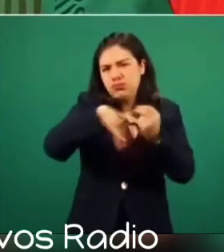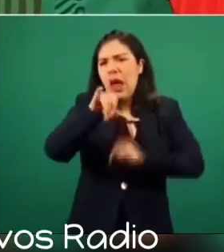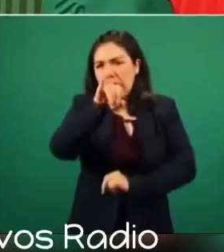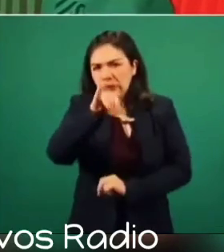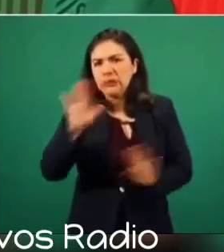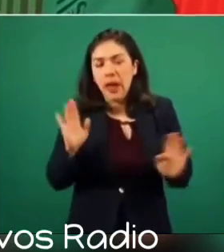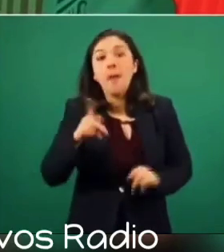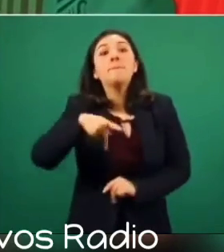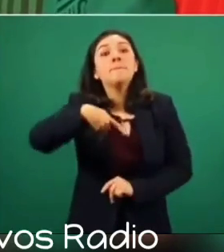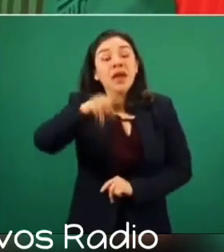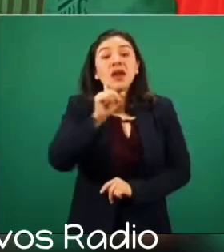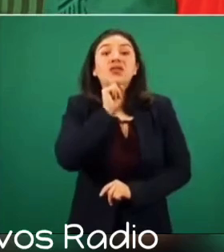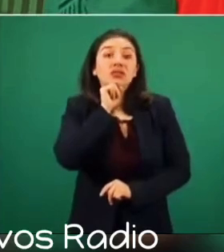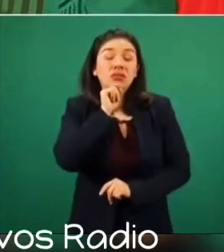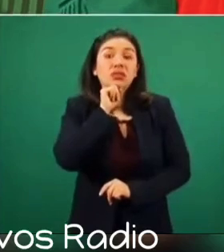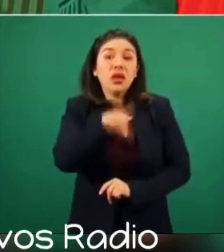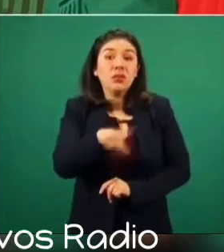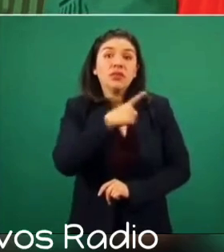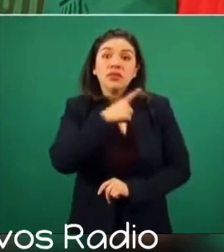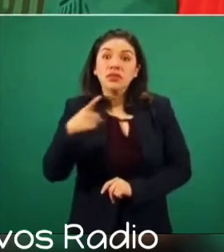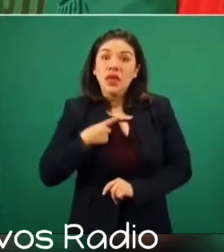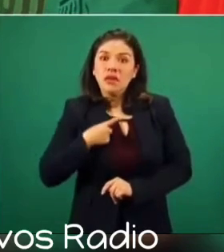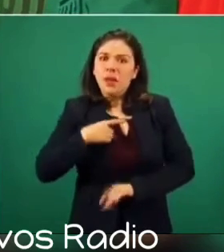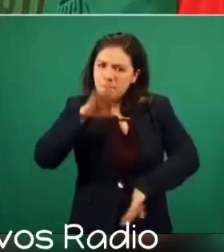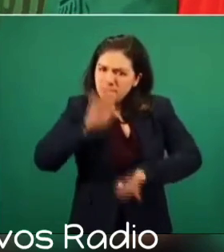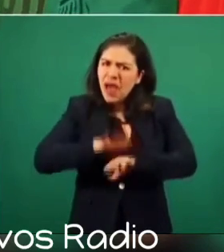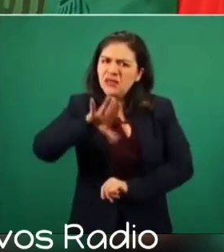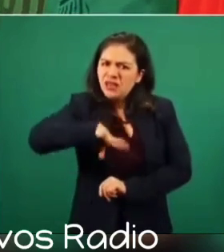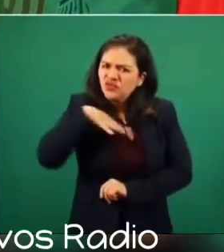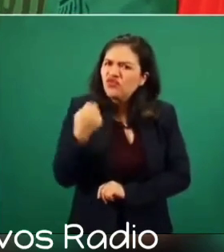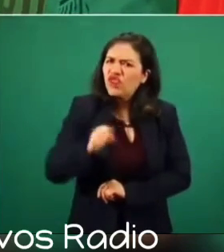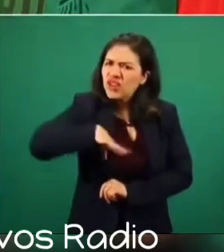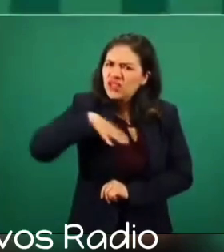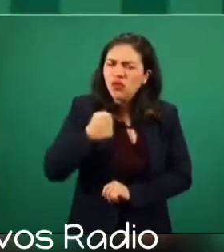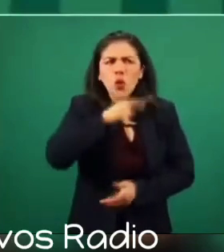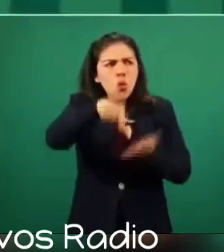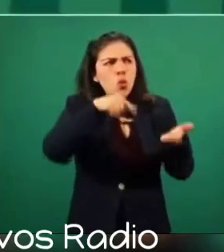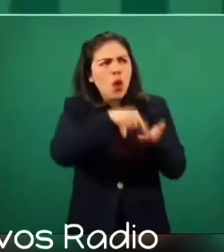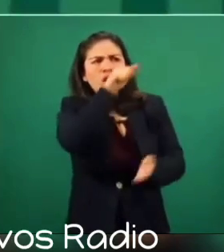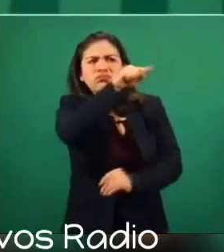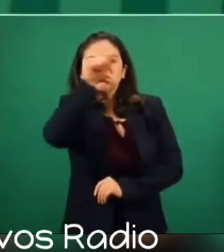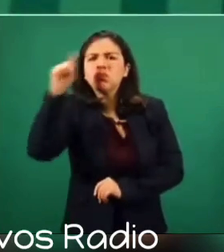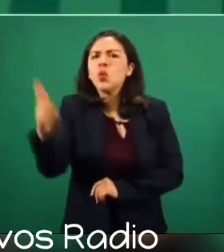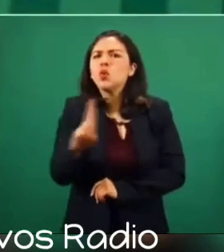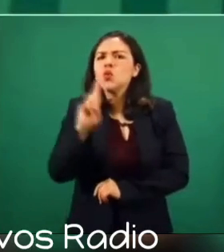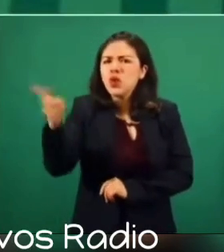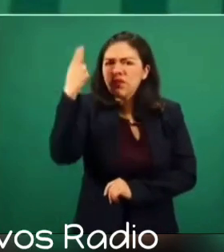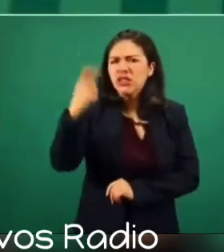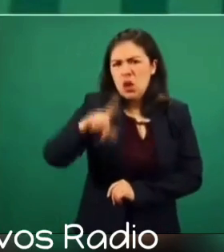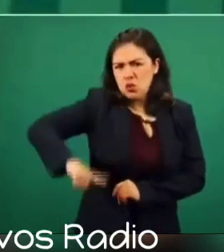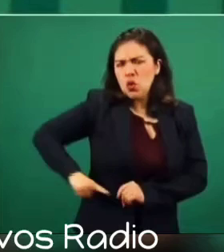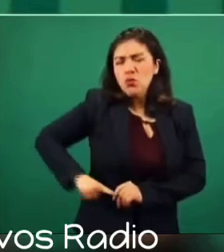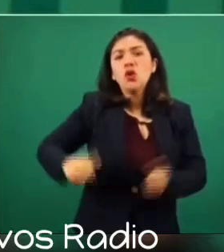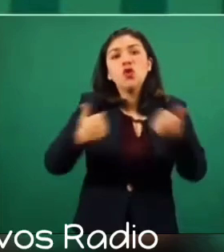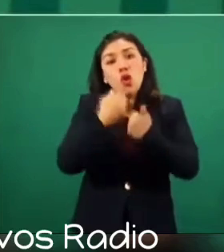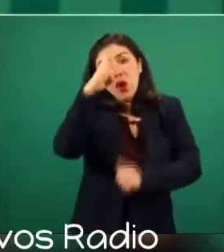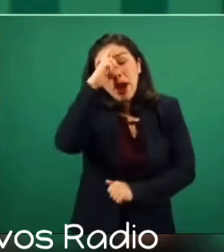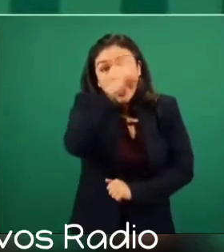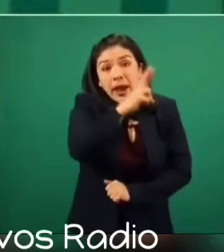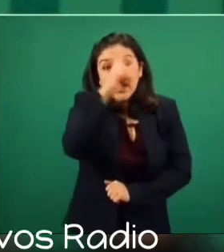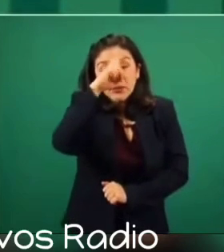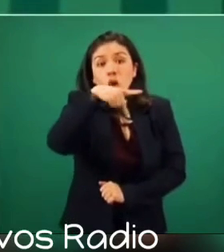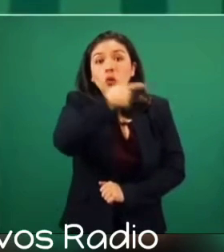se tiene que hacer un esfuerzo en las universidades públicas, respetando su